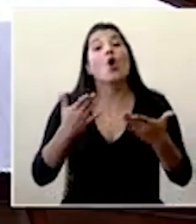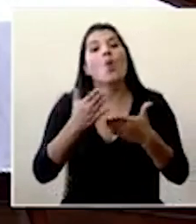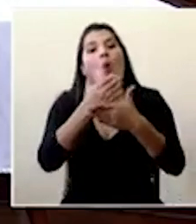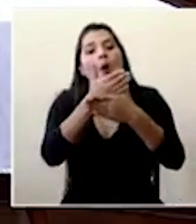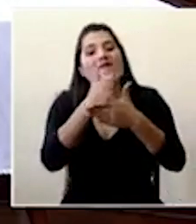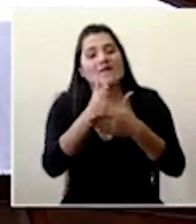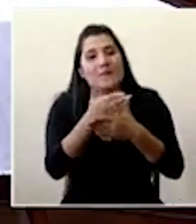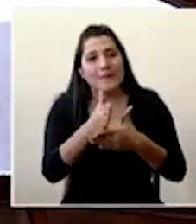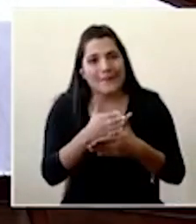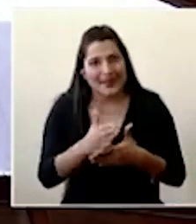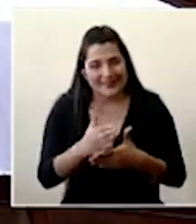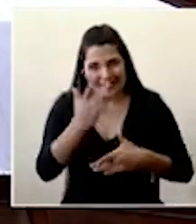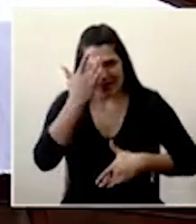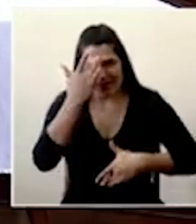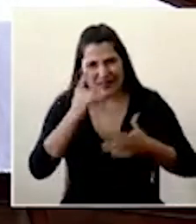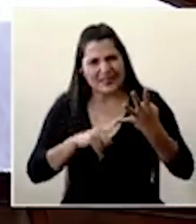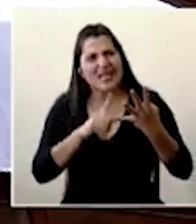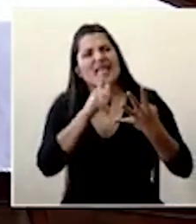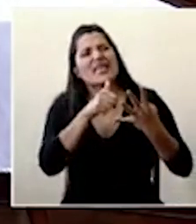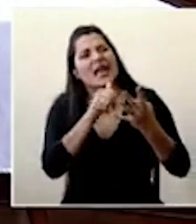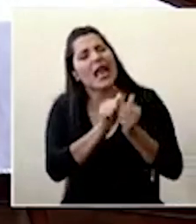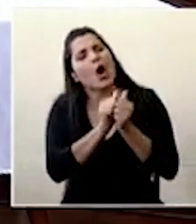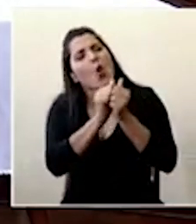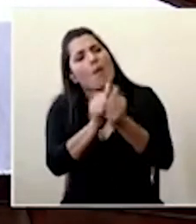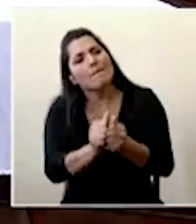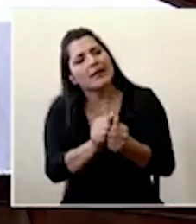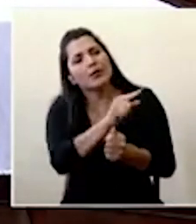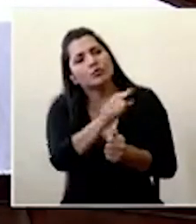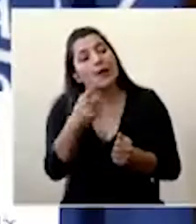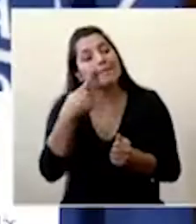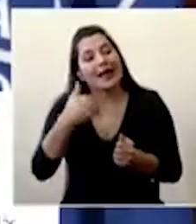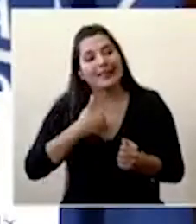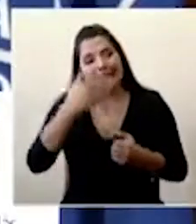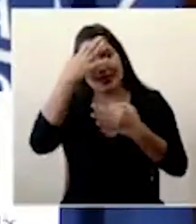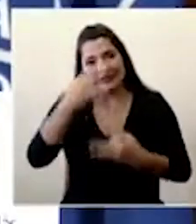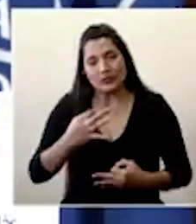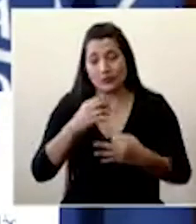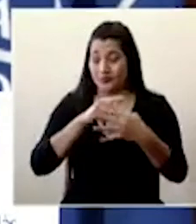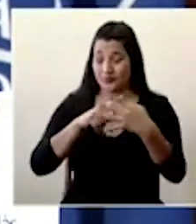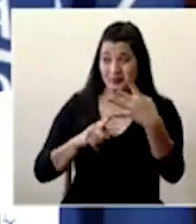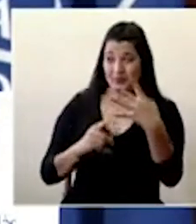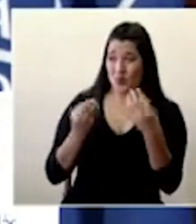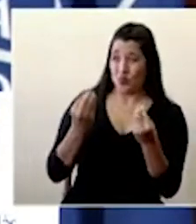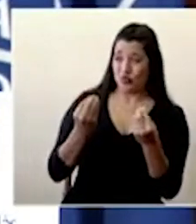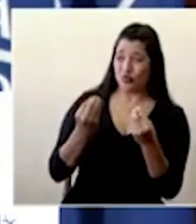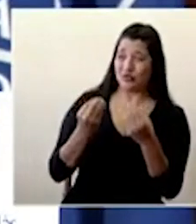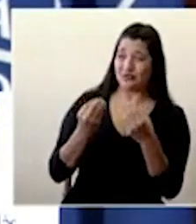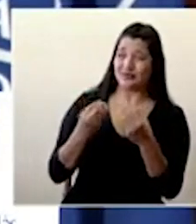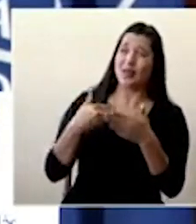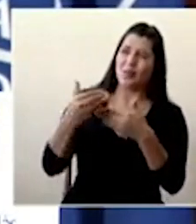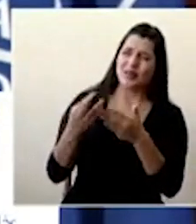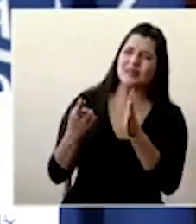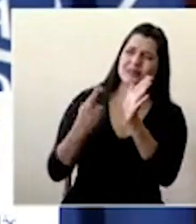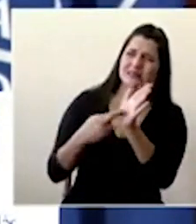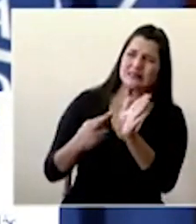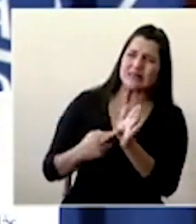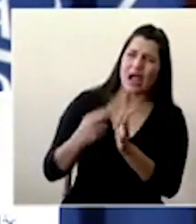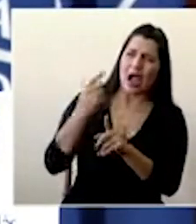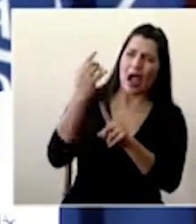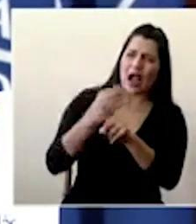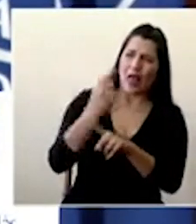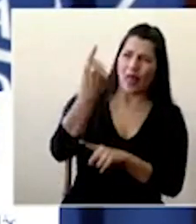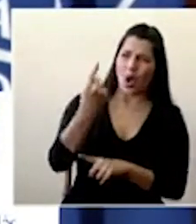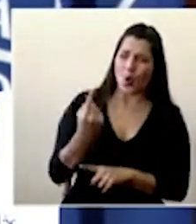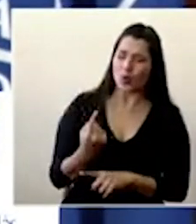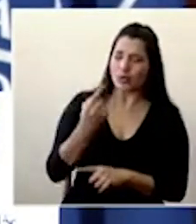acompaña usted en la toma de decisiones ante la emergencia que estamos viviendo son muchas preguntas a veces me las vas diciendo una por una porque no las puedo